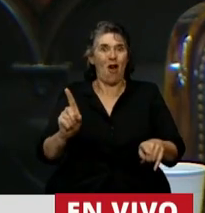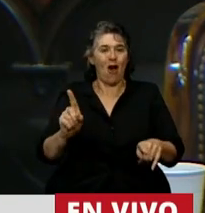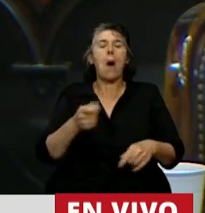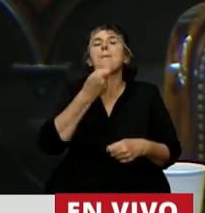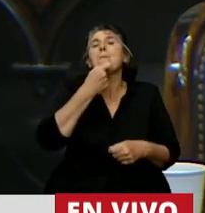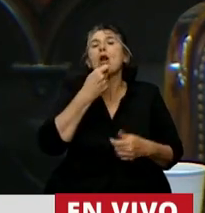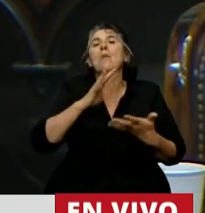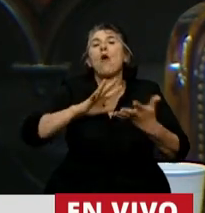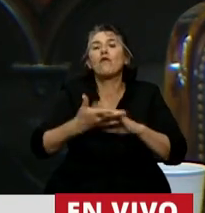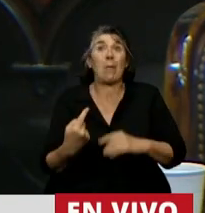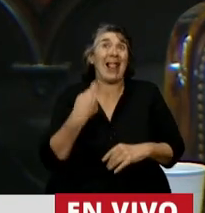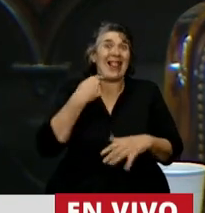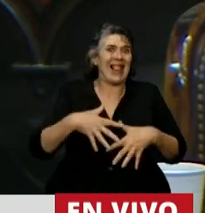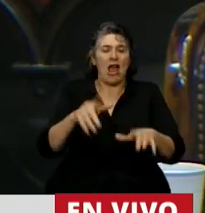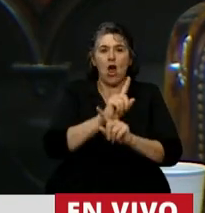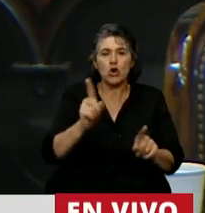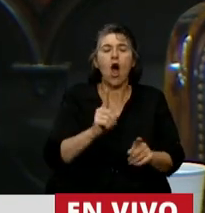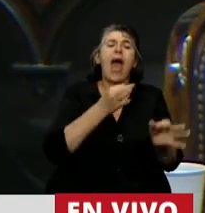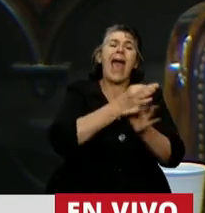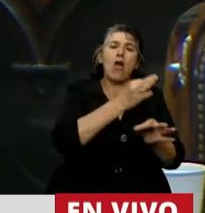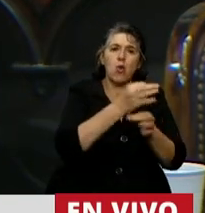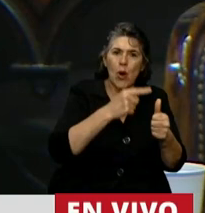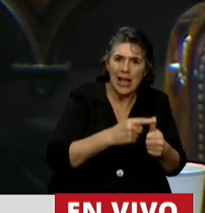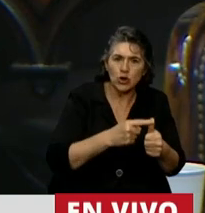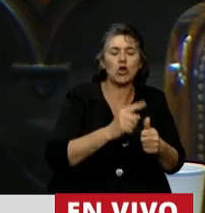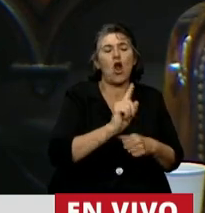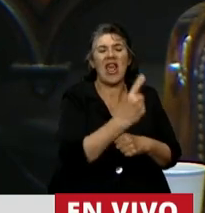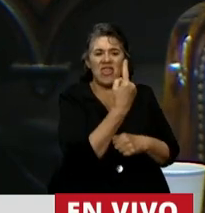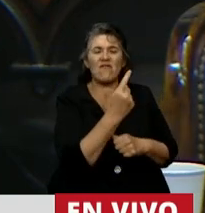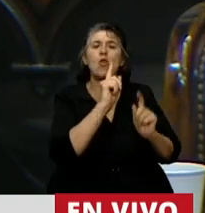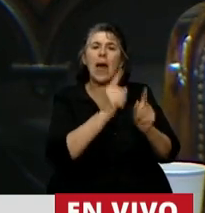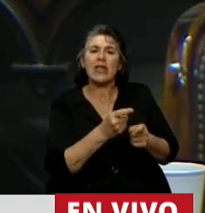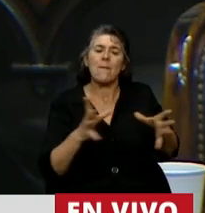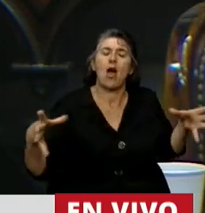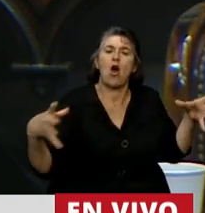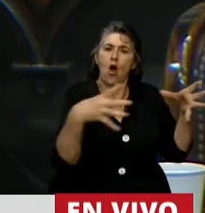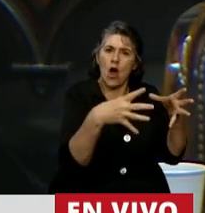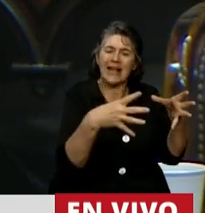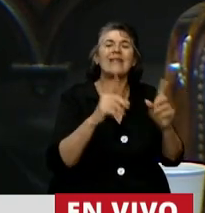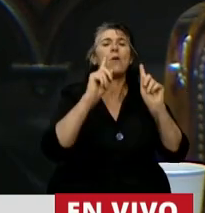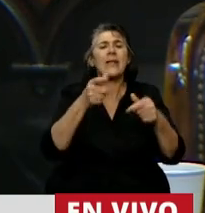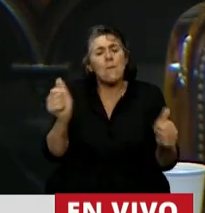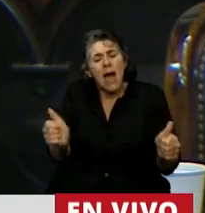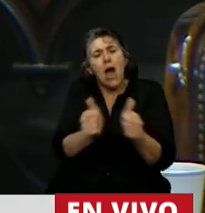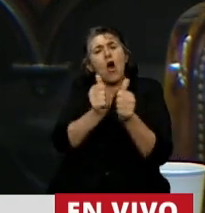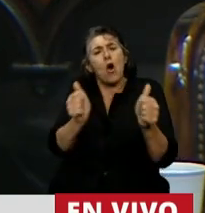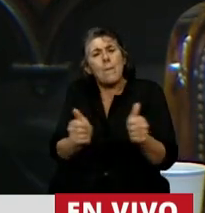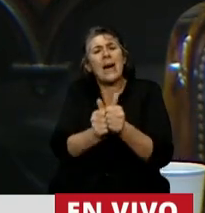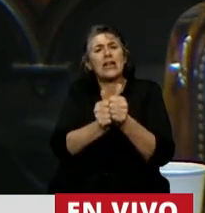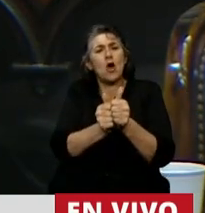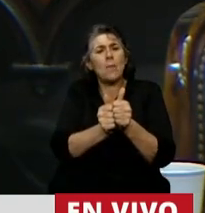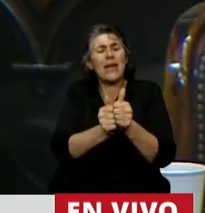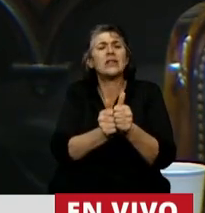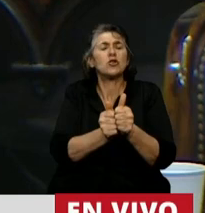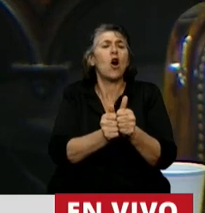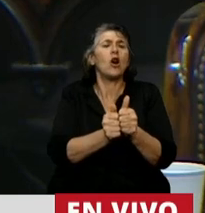la educación, desde la acción responsable individual, colectiva, desde el acompañamiento y fundamentalmente también algo que